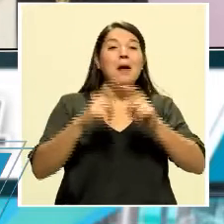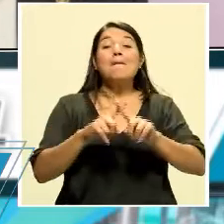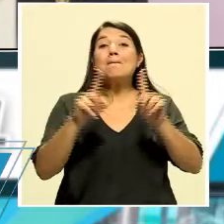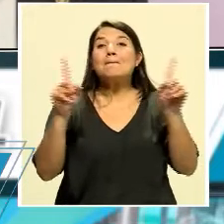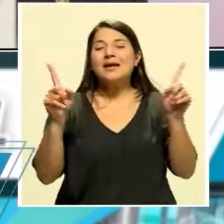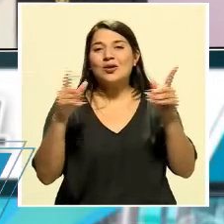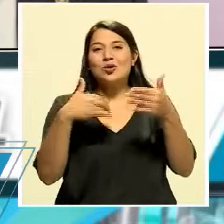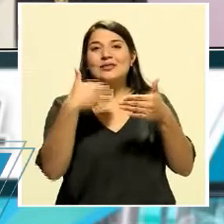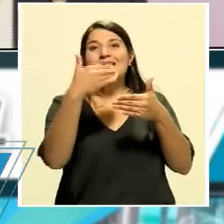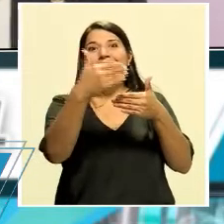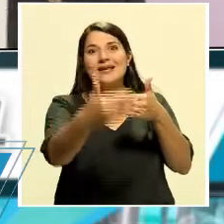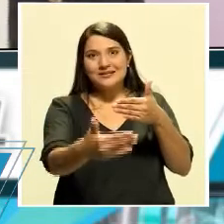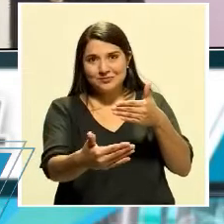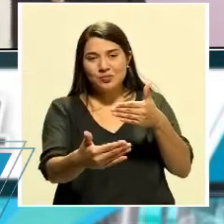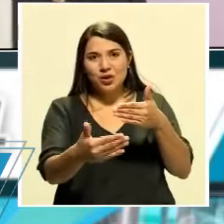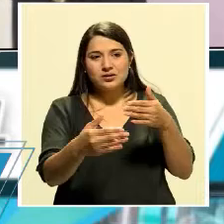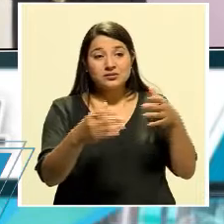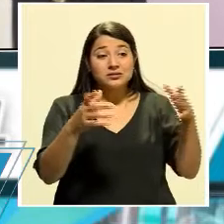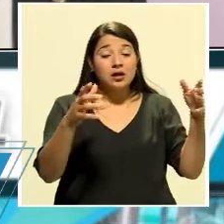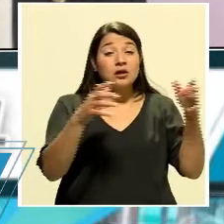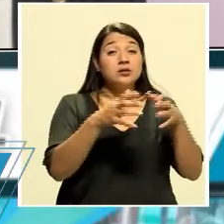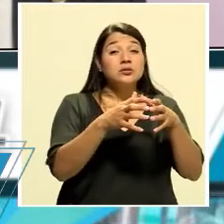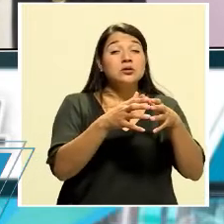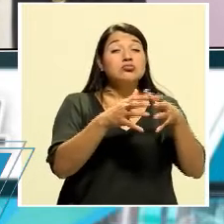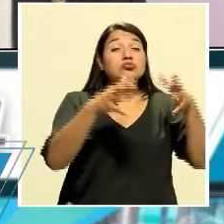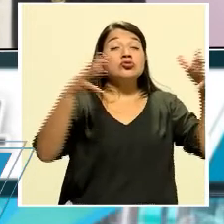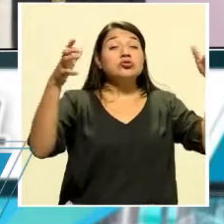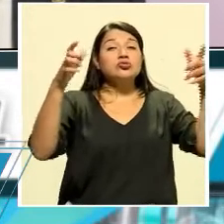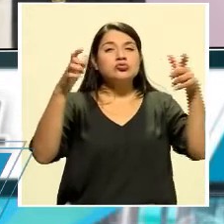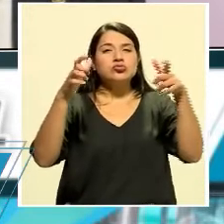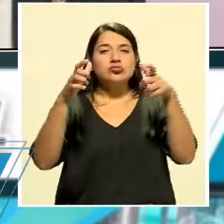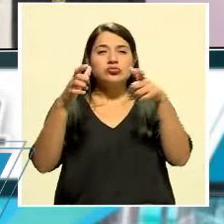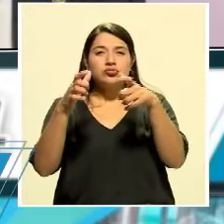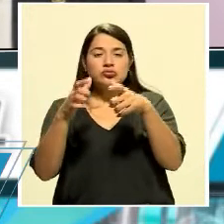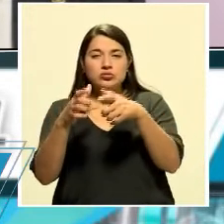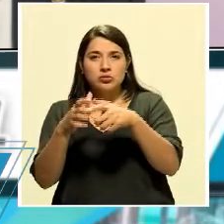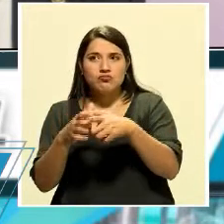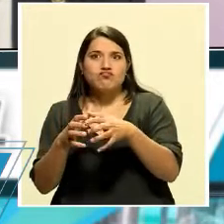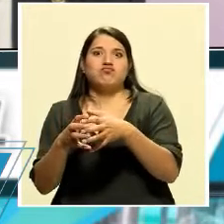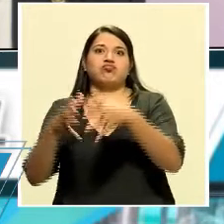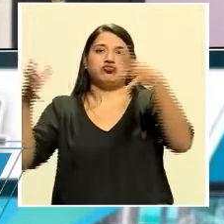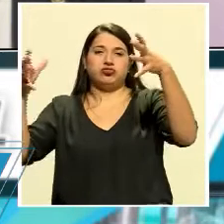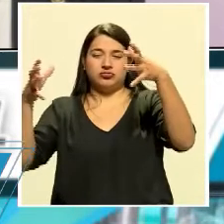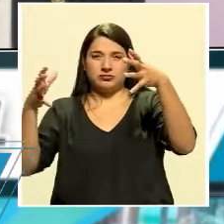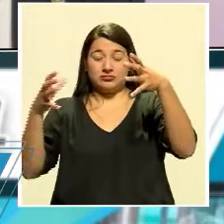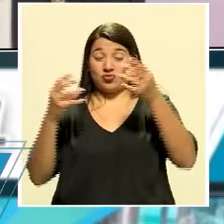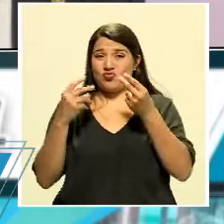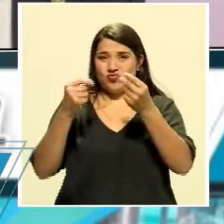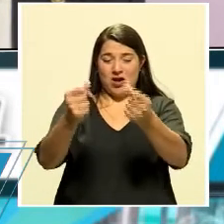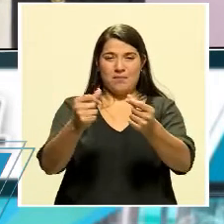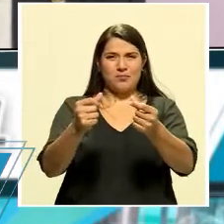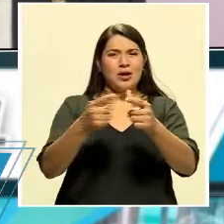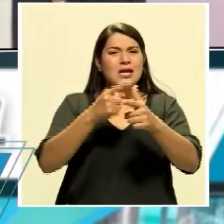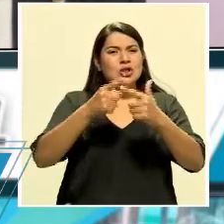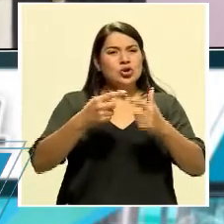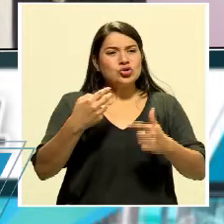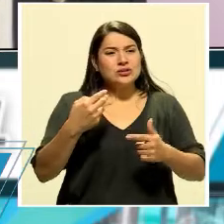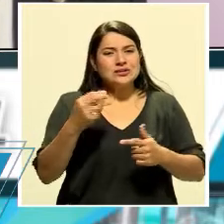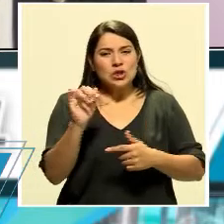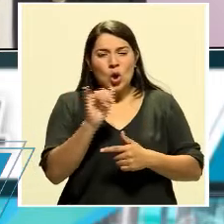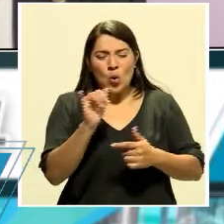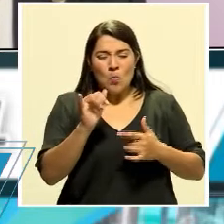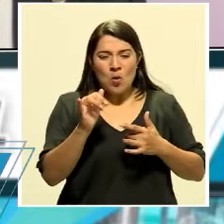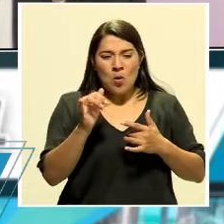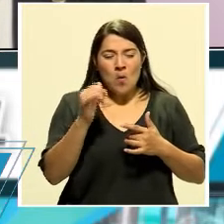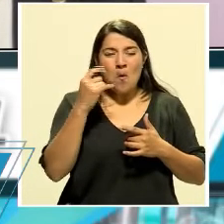numérico aceleró y el crecimiento es muy rápido y uno tiene la sensación de que